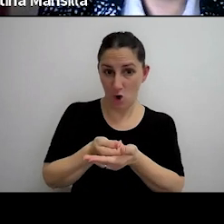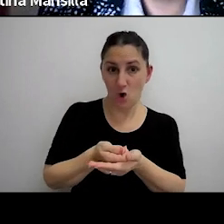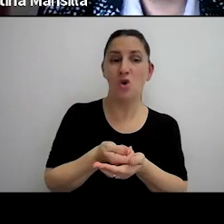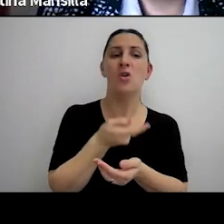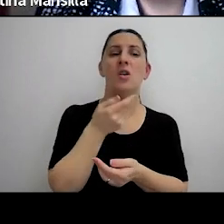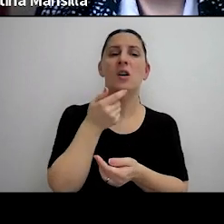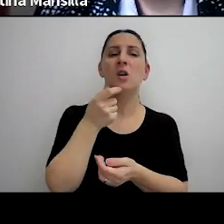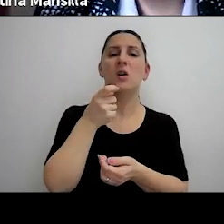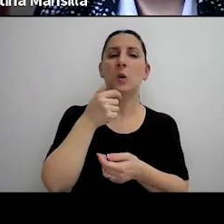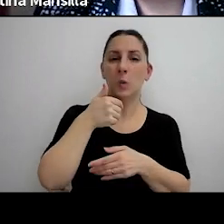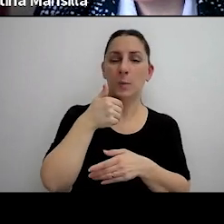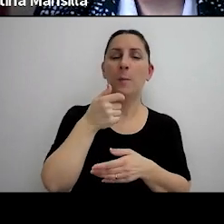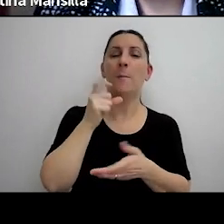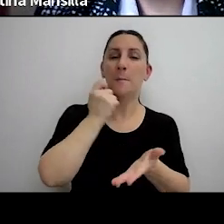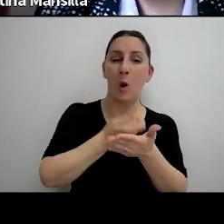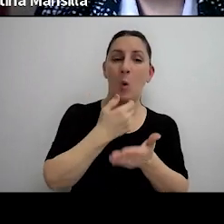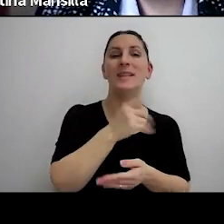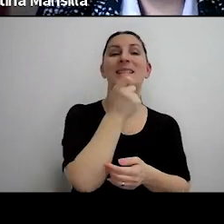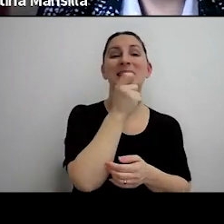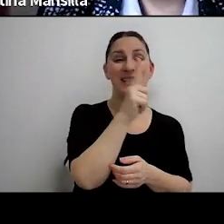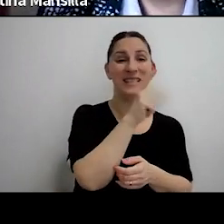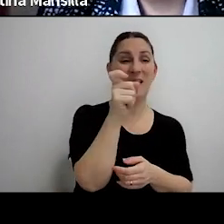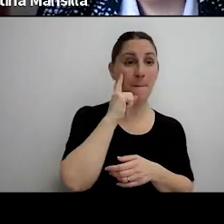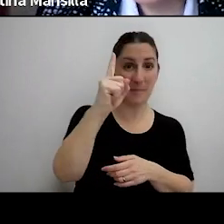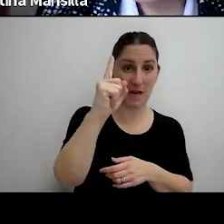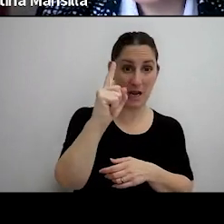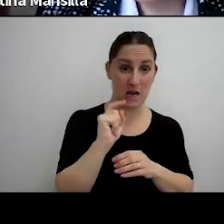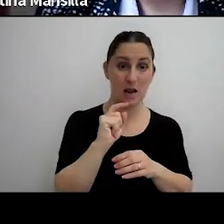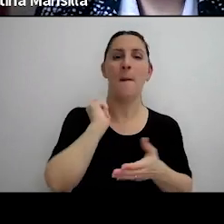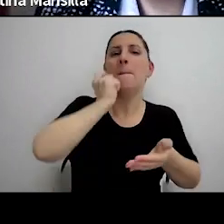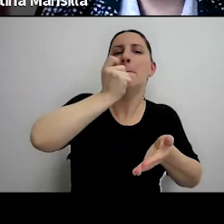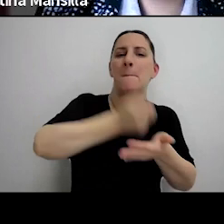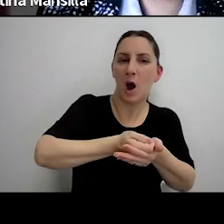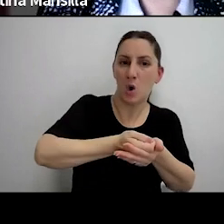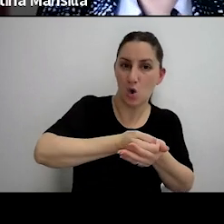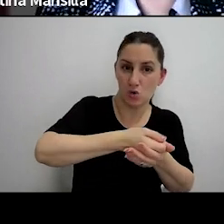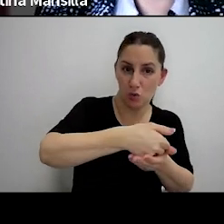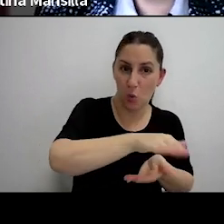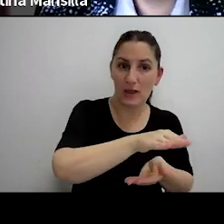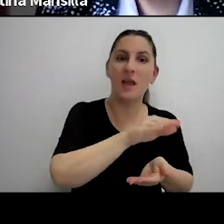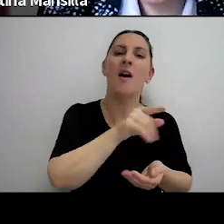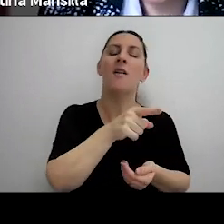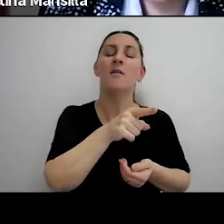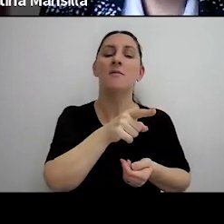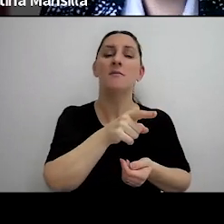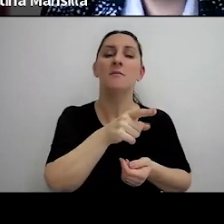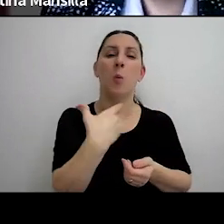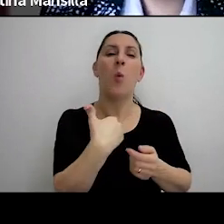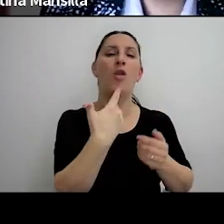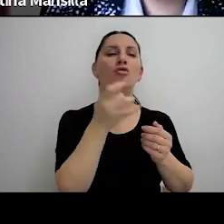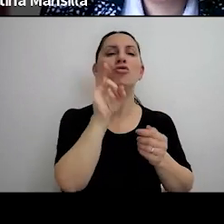digamos, 100.000 sobre ese pago a cuenta, yo voy a poder deducir